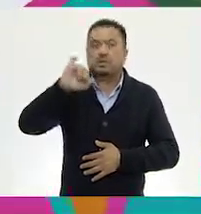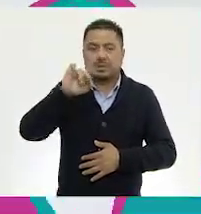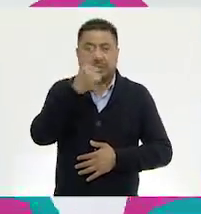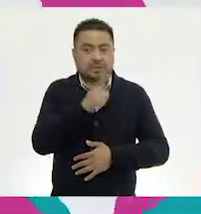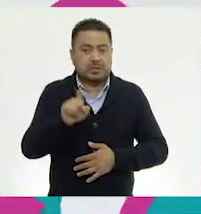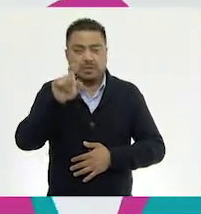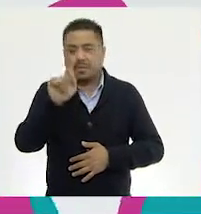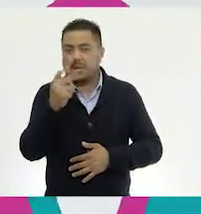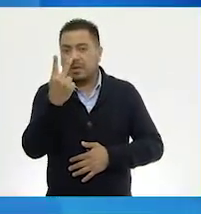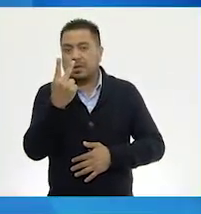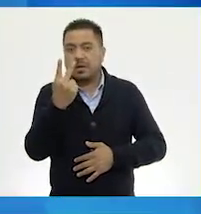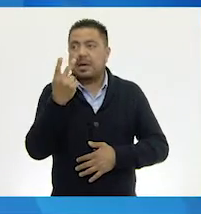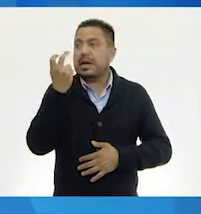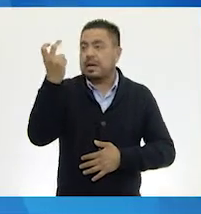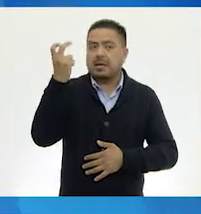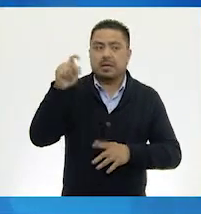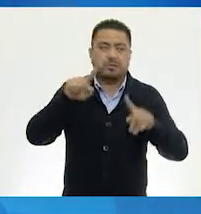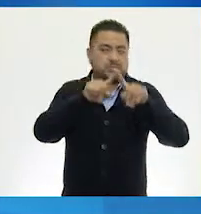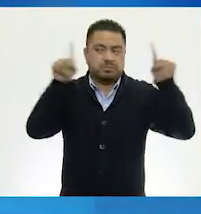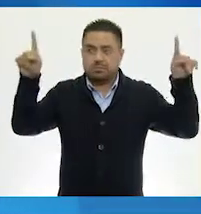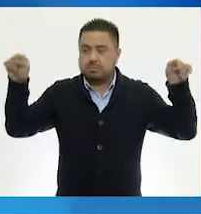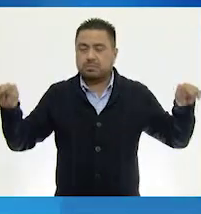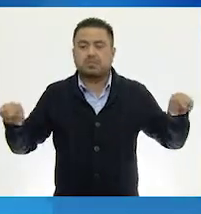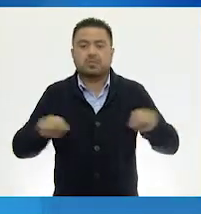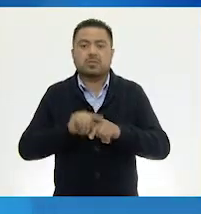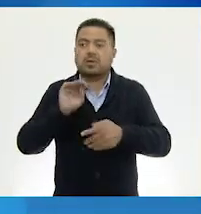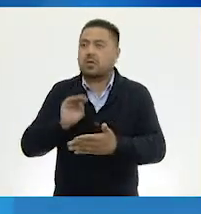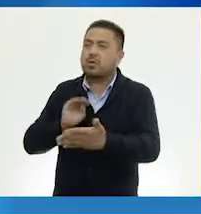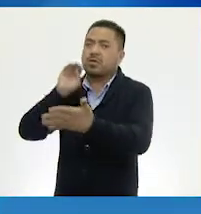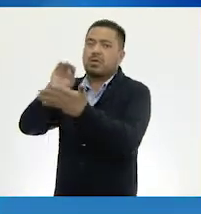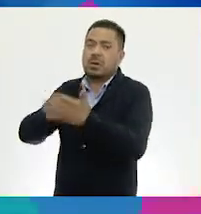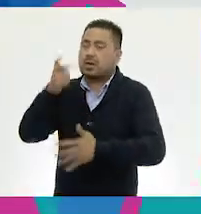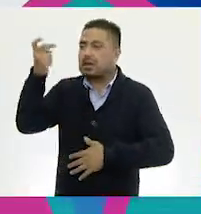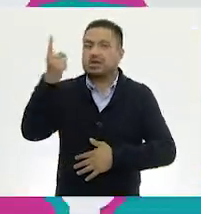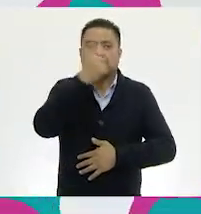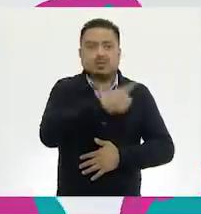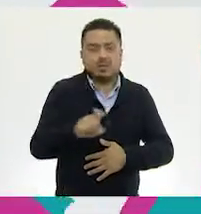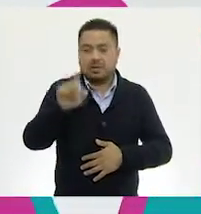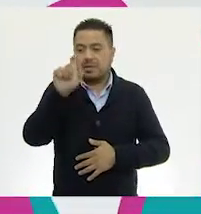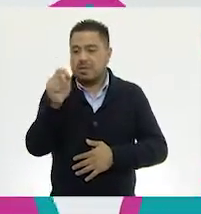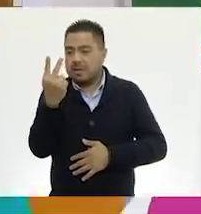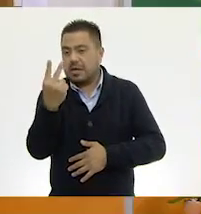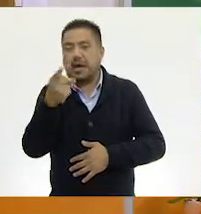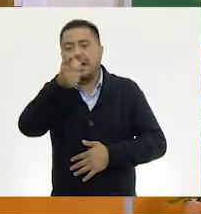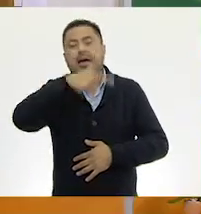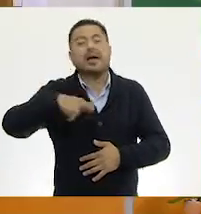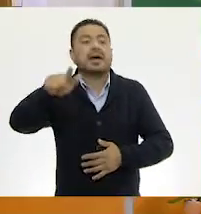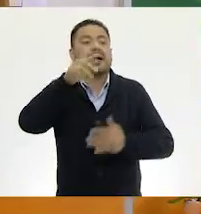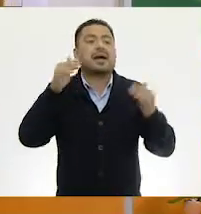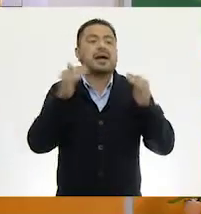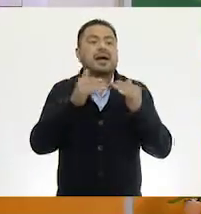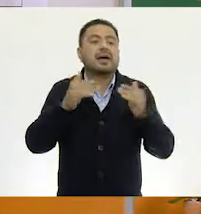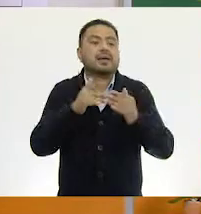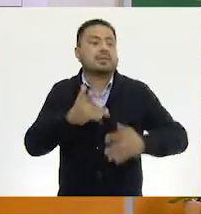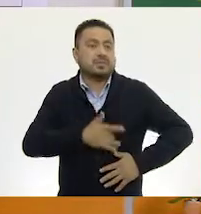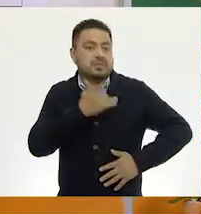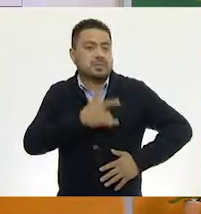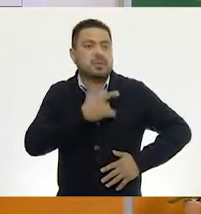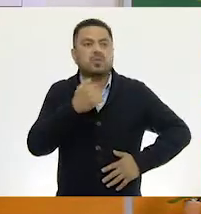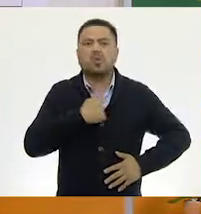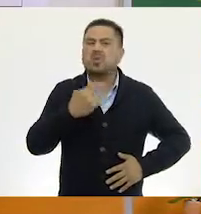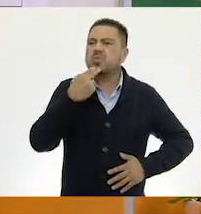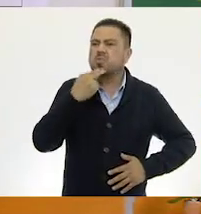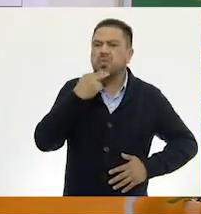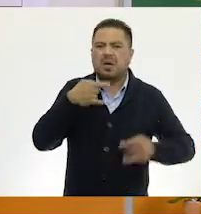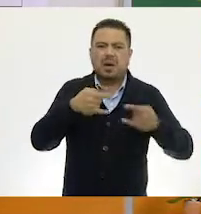122. Aquí en este tablero vamos a ponerla aquí. 122. Ahora, ahí en casa, ¿qué les parece si uso